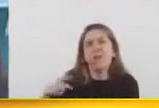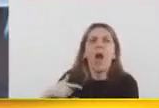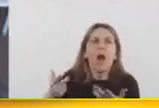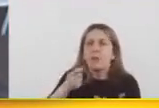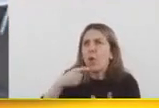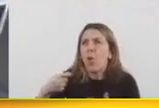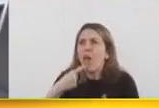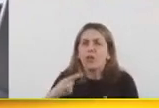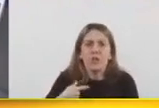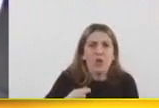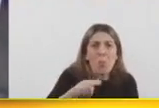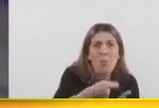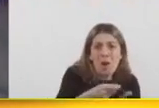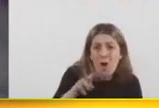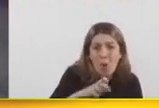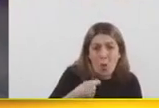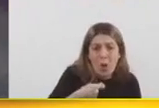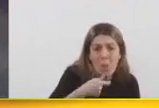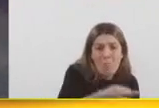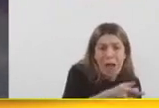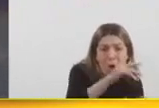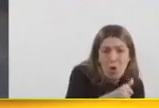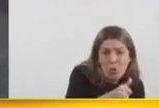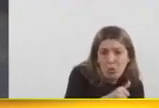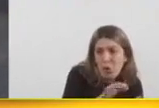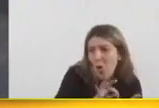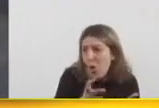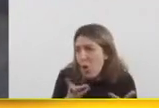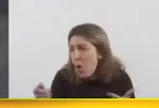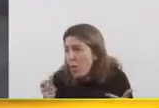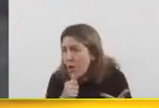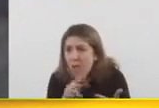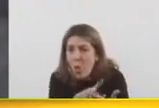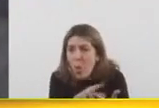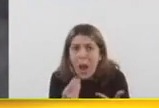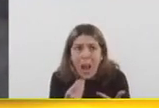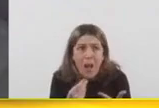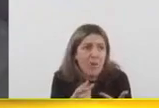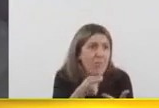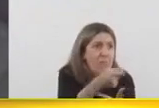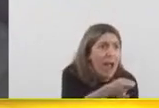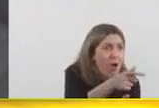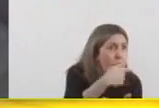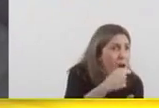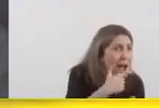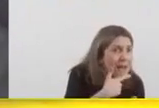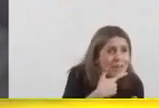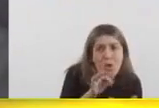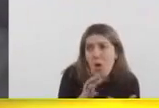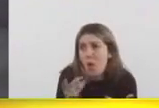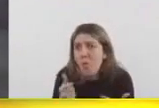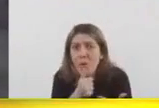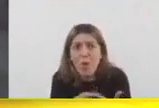o compro los remedios, o pago el gas o compro los remedios. ¿Podremos hacer allí unos